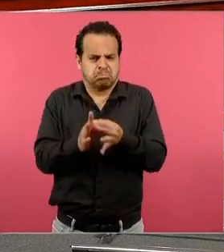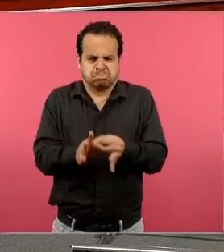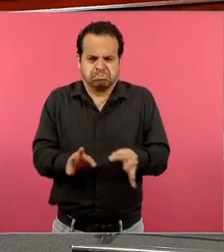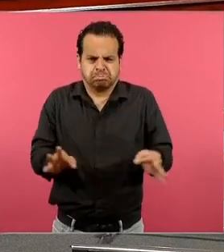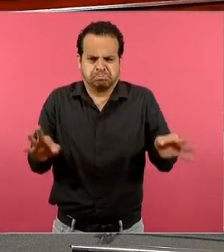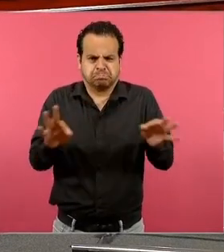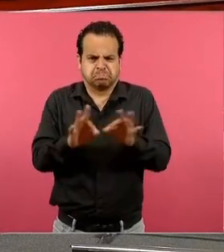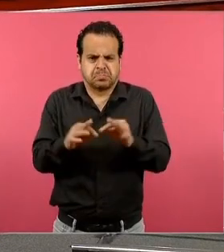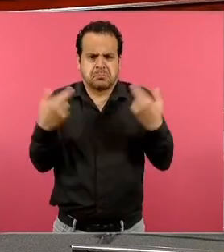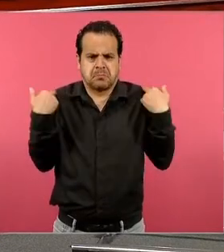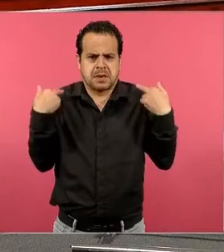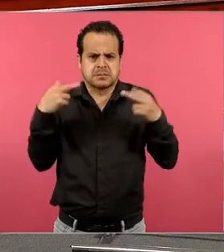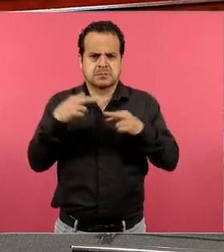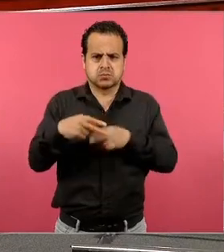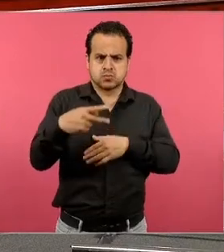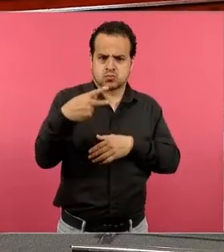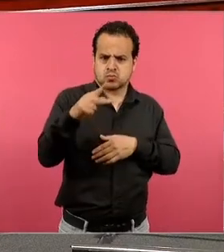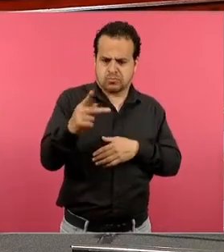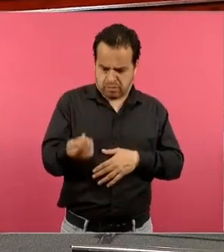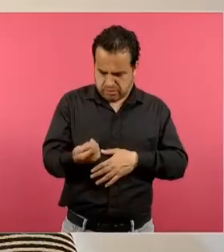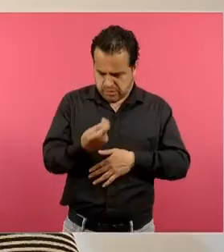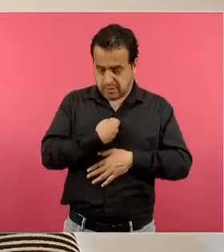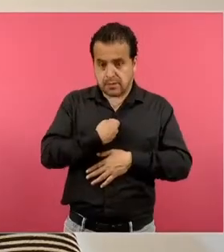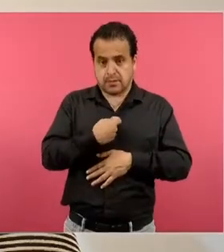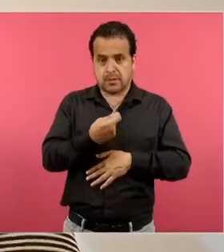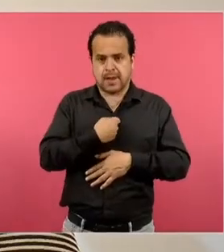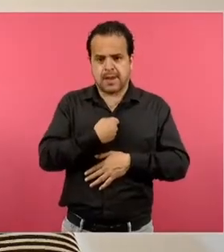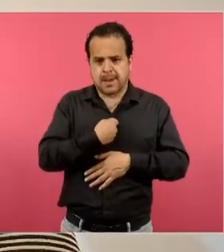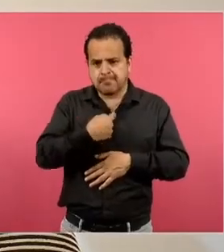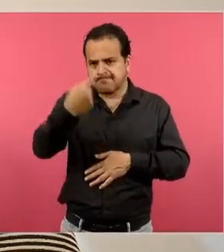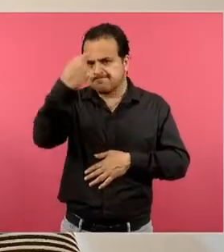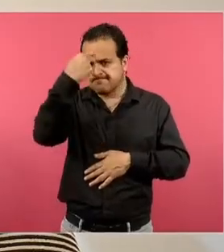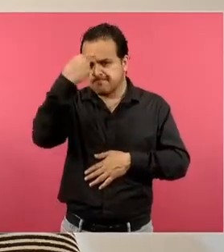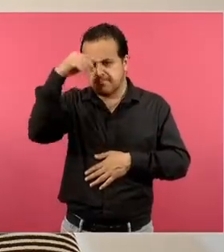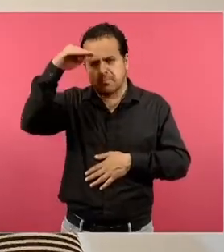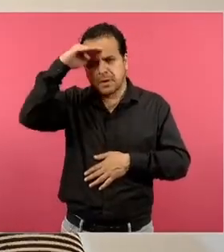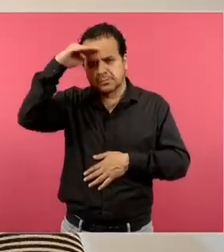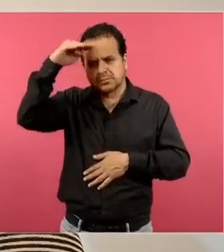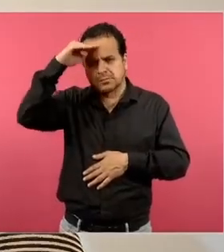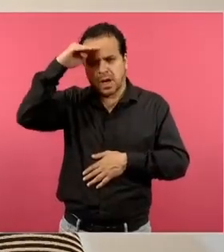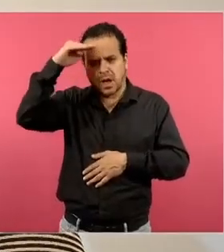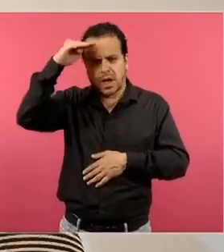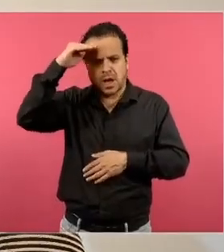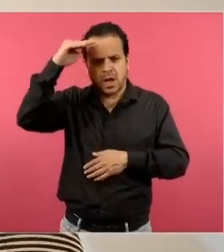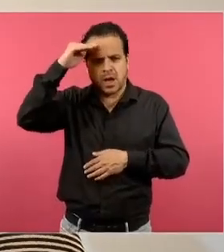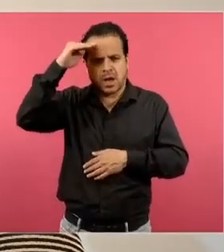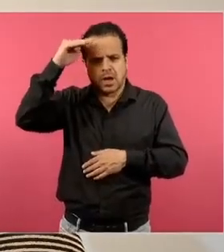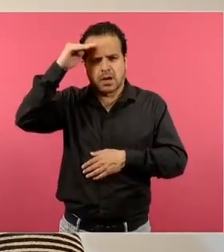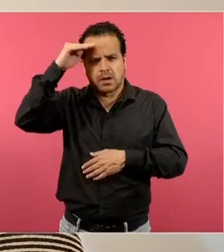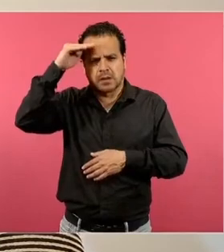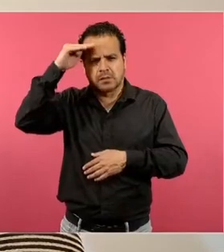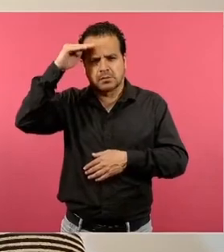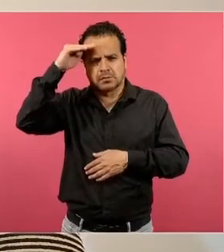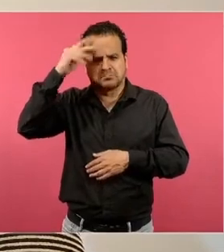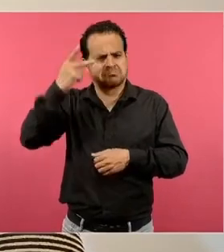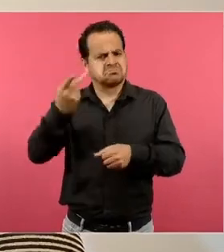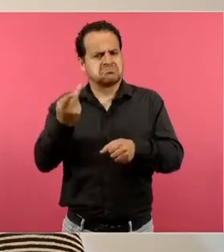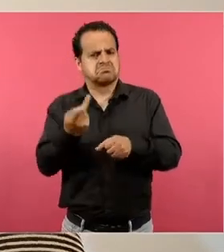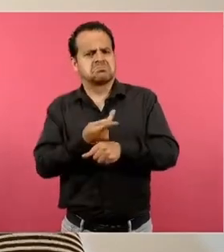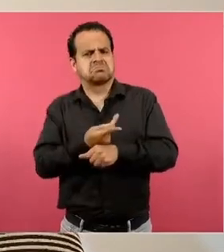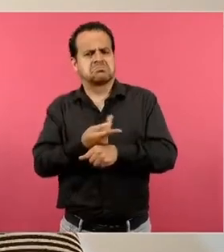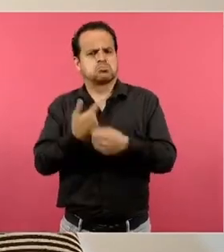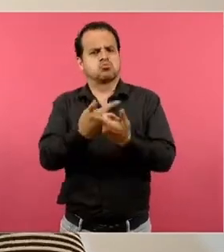También decíamos hace algunas sesiones que la conformación misma del Magisterio